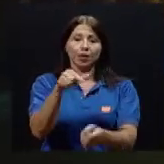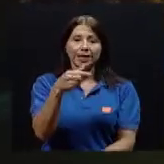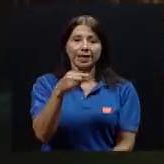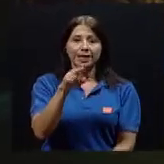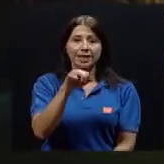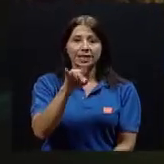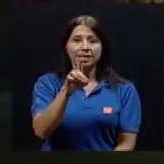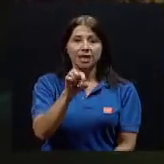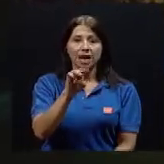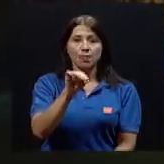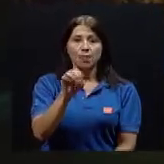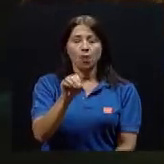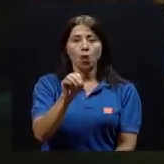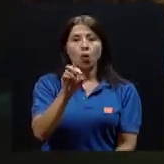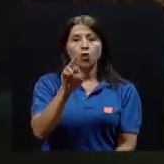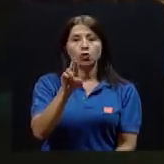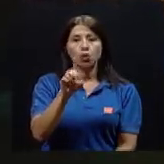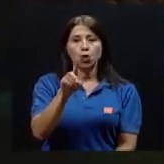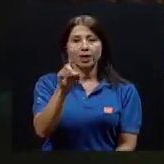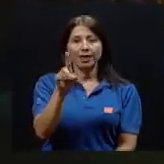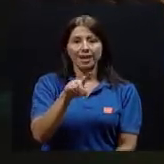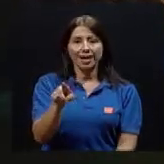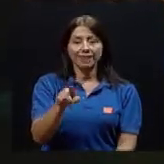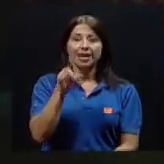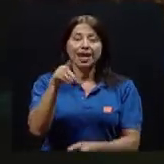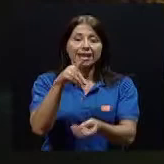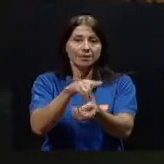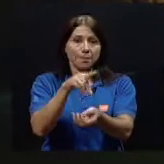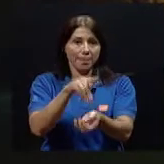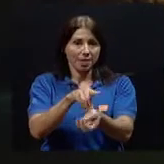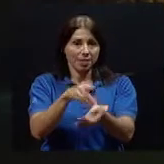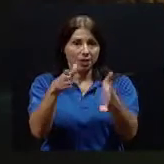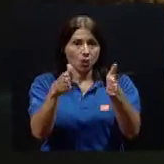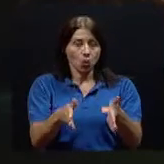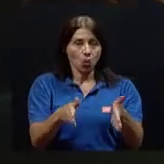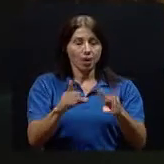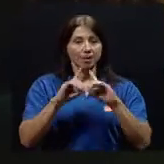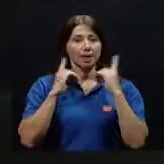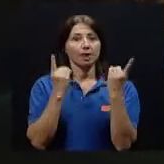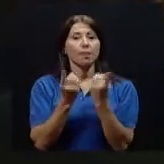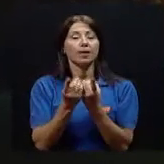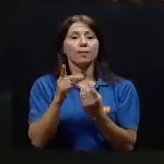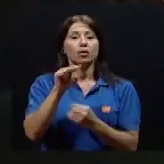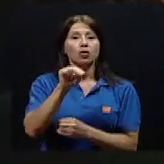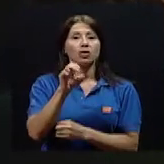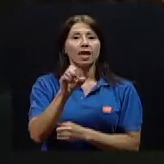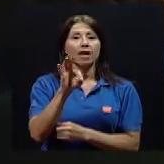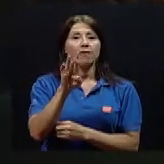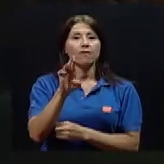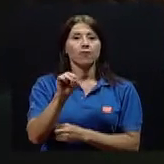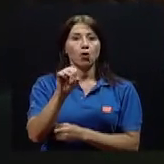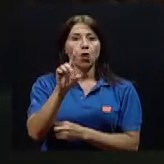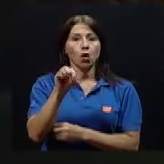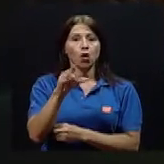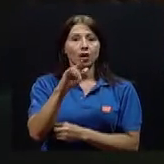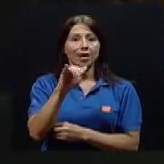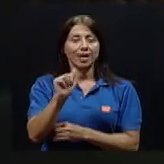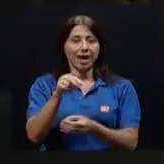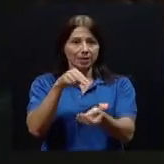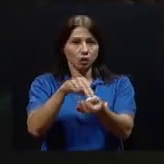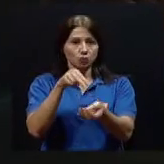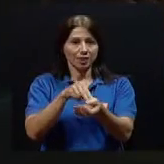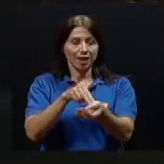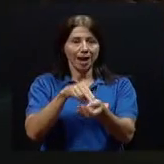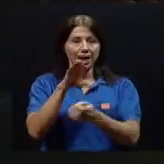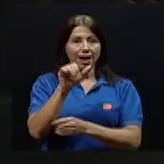él es médico del Departamento de Nefrología del Hospital Calderón Guardia. Bienvenido, doctor. Bienvenido,